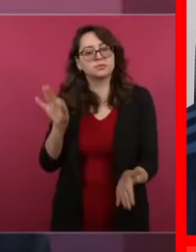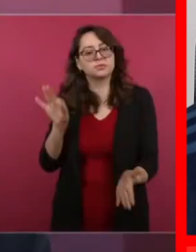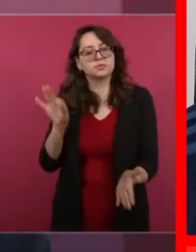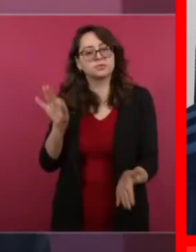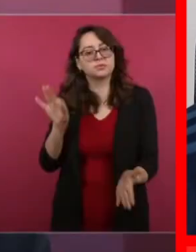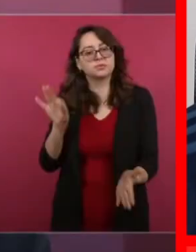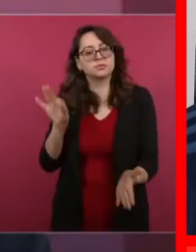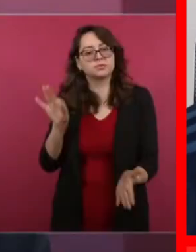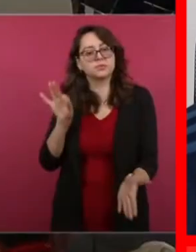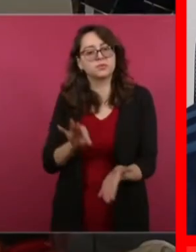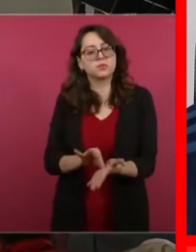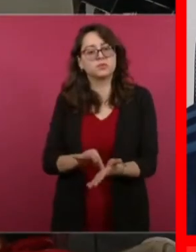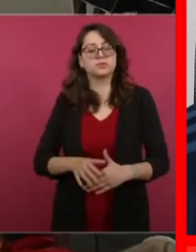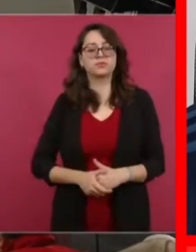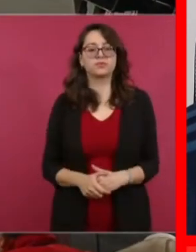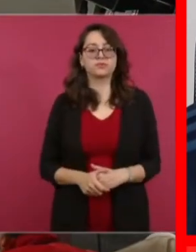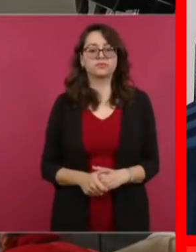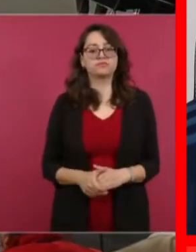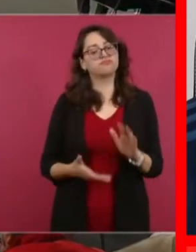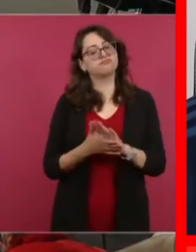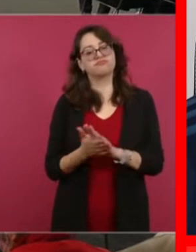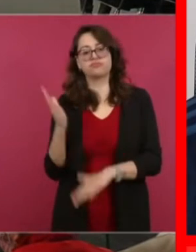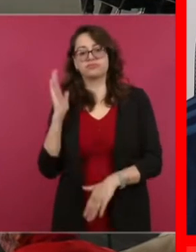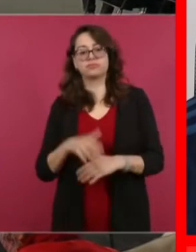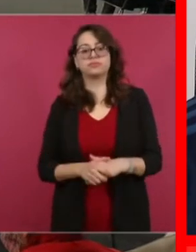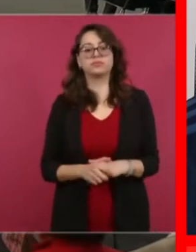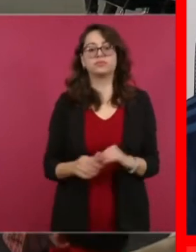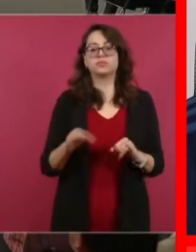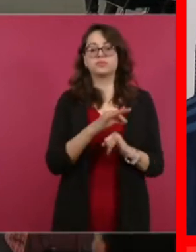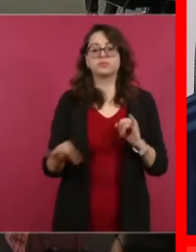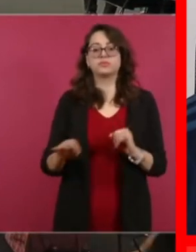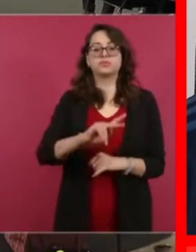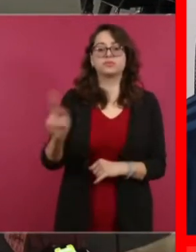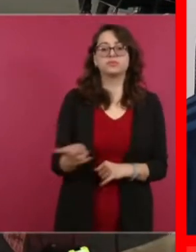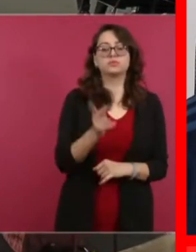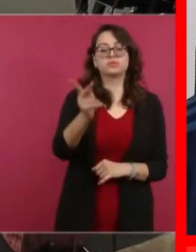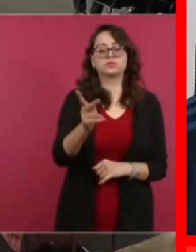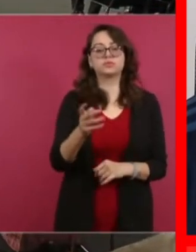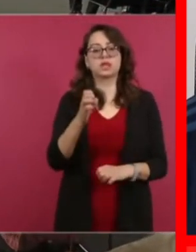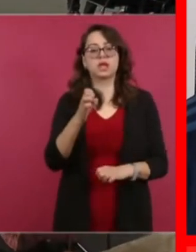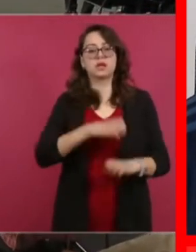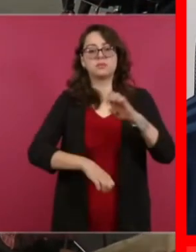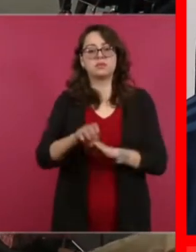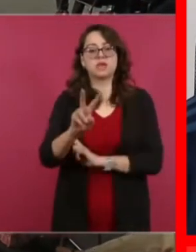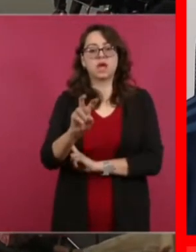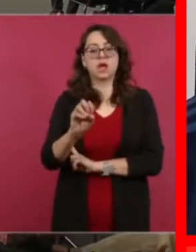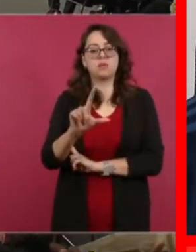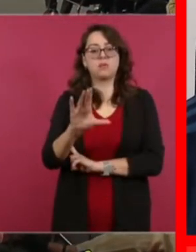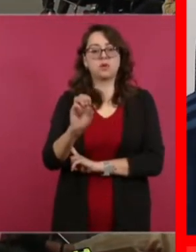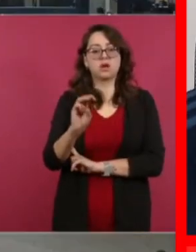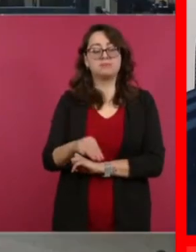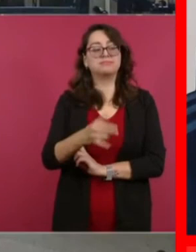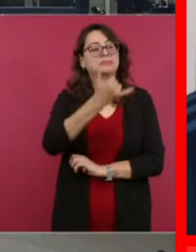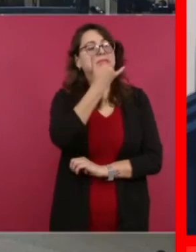sucediendo. Señor presidente, ya nos vamos. Una última pregunta, de la empresa Volcan. ¿Sabe a dónde voy?